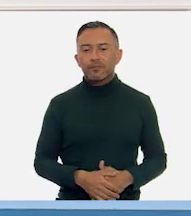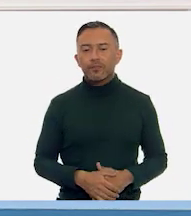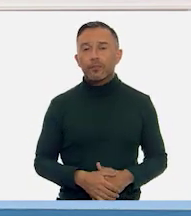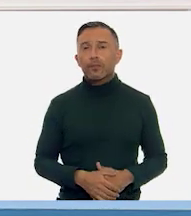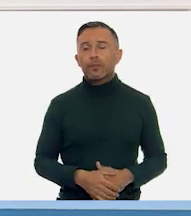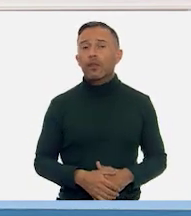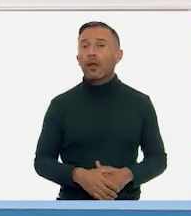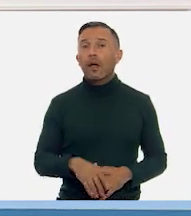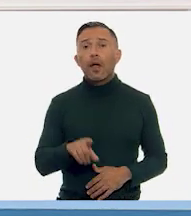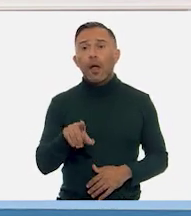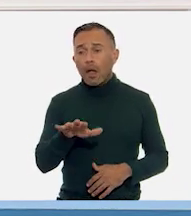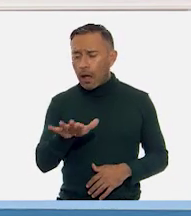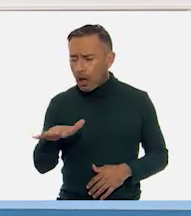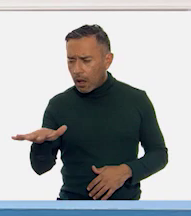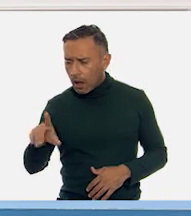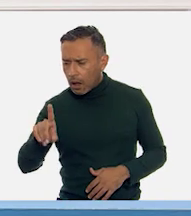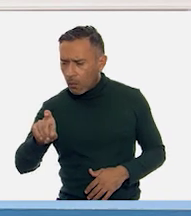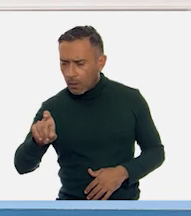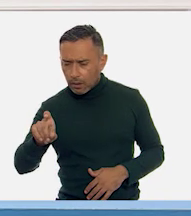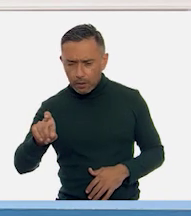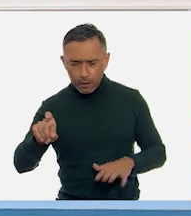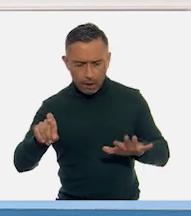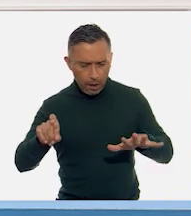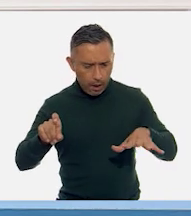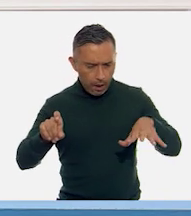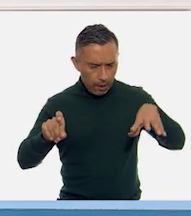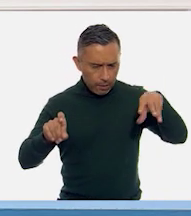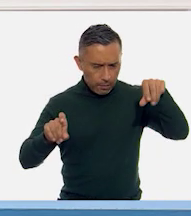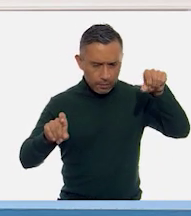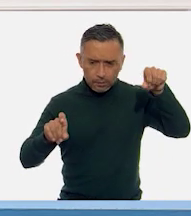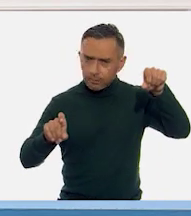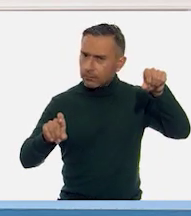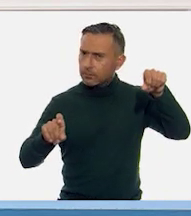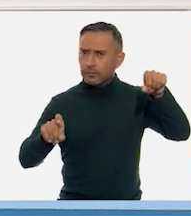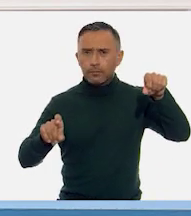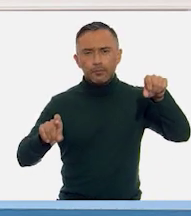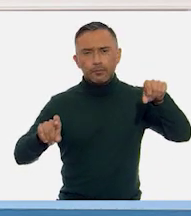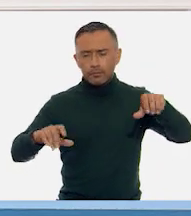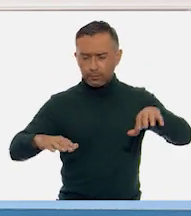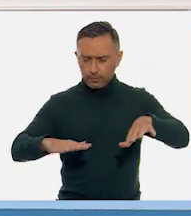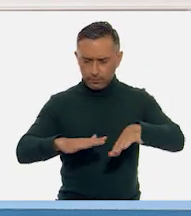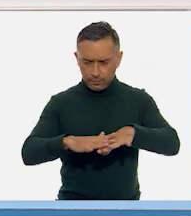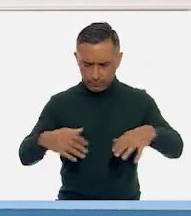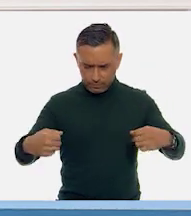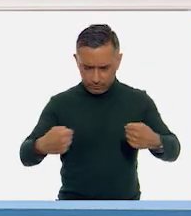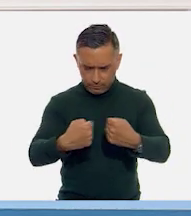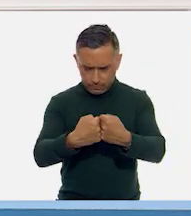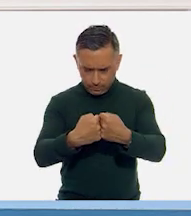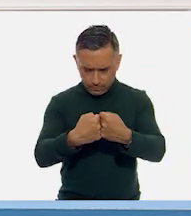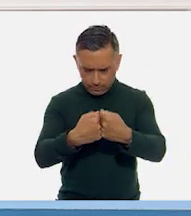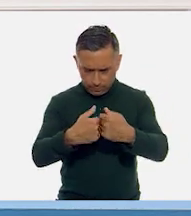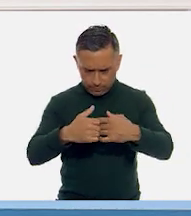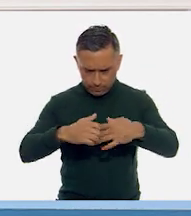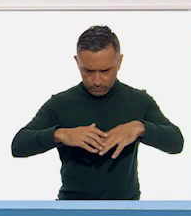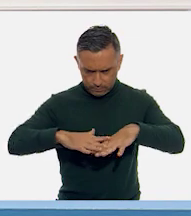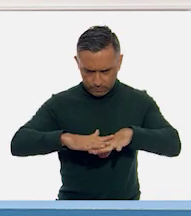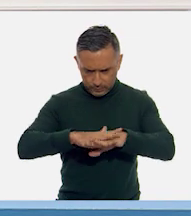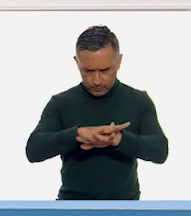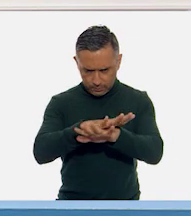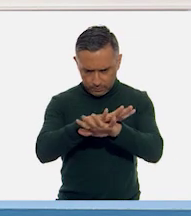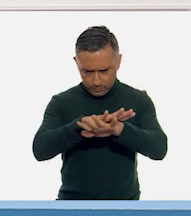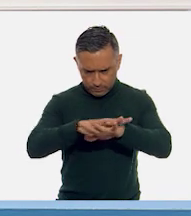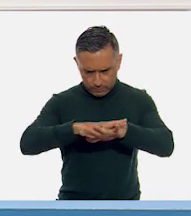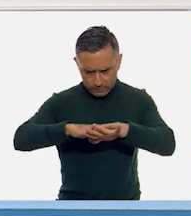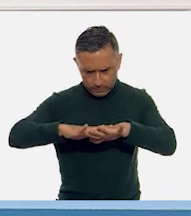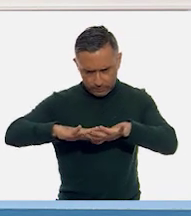agua ni arena la orilla del mar. El agua sonora de espuma